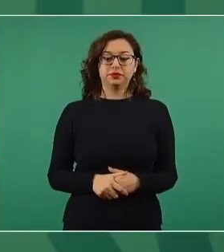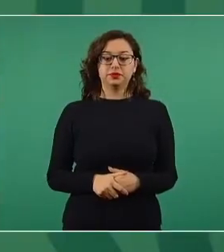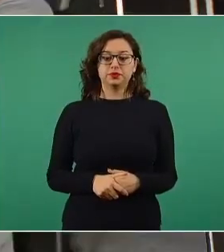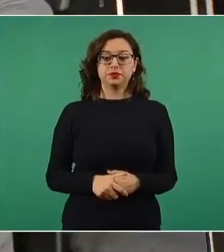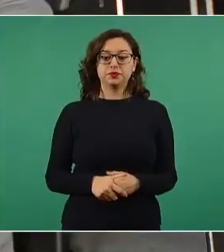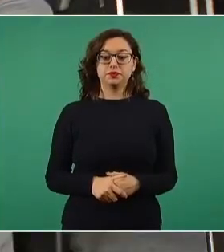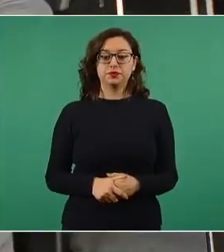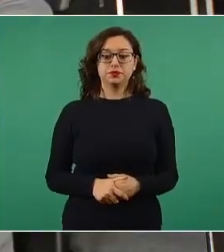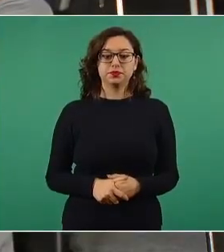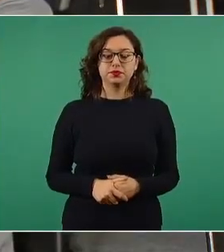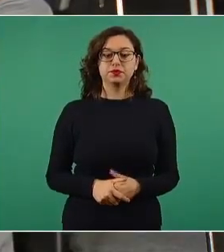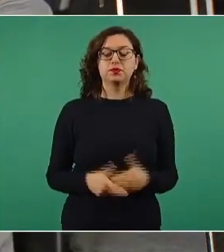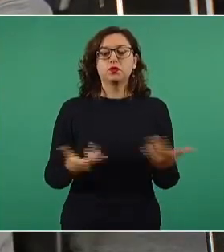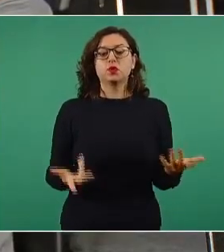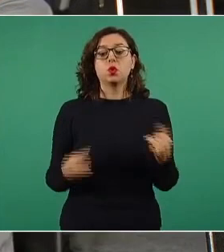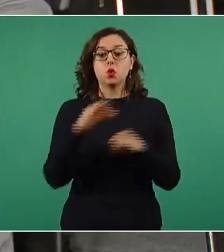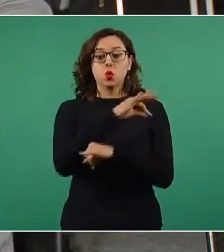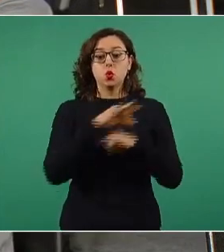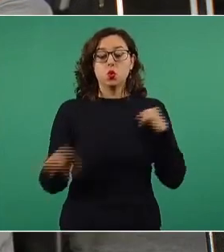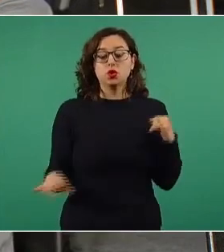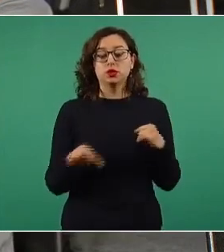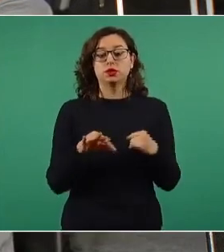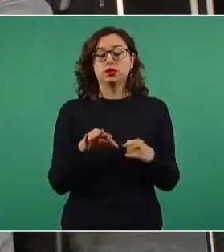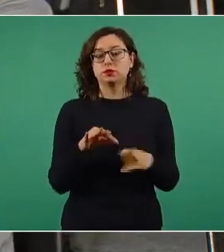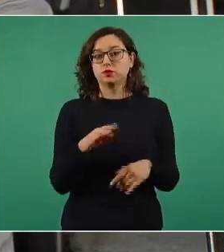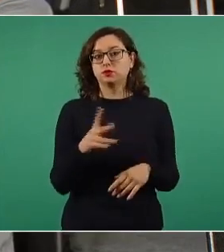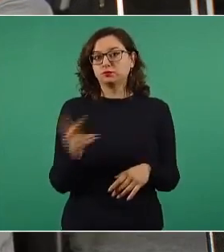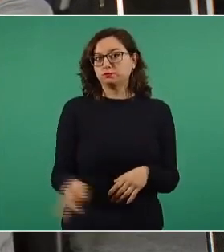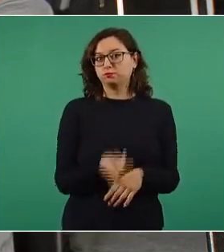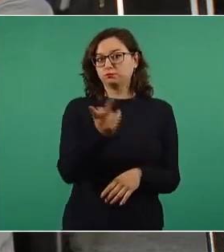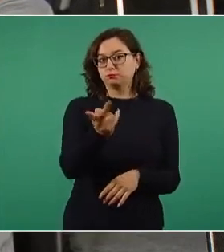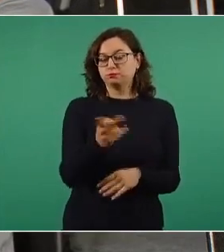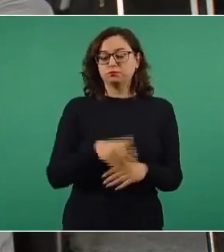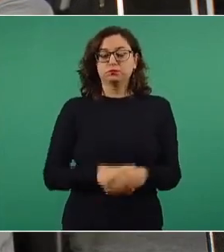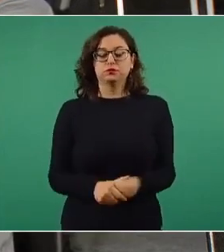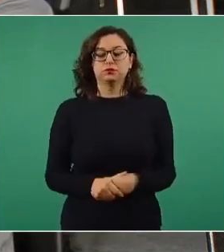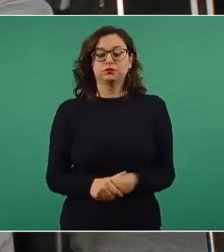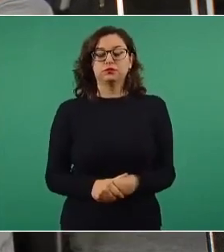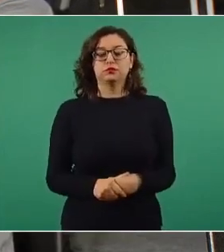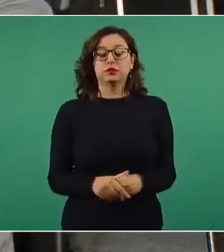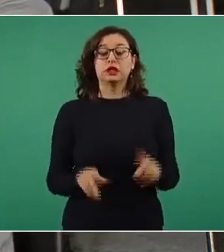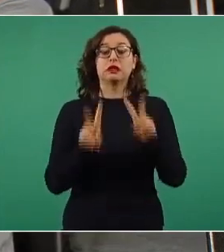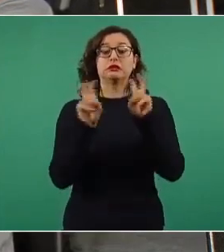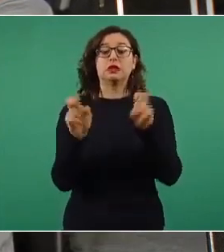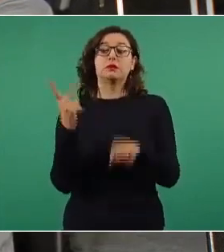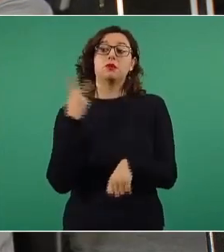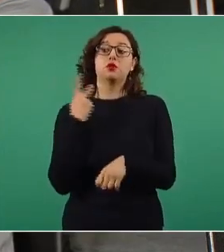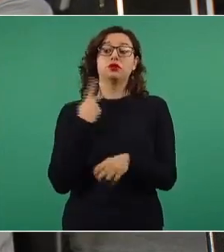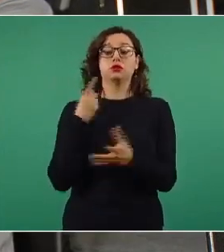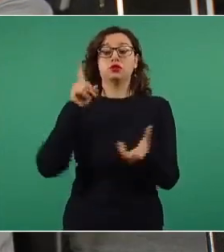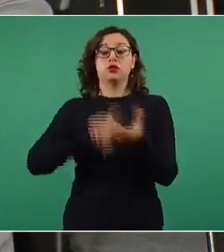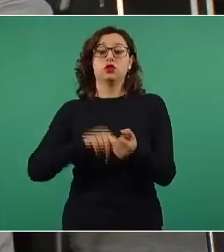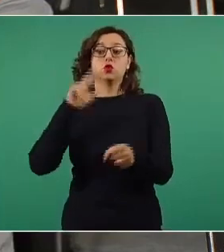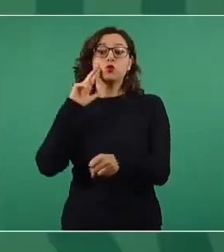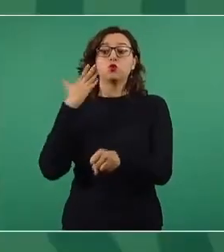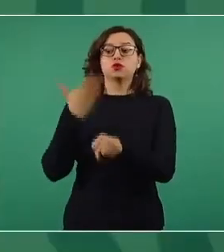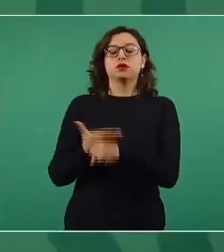Presidente, por último, sobre este tema, ¿quién debe asumir la responsabilidad política sobre esta terrible tragedia?